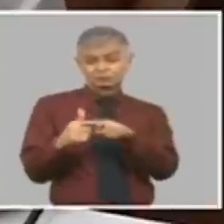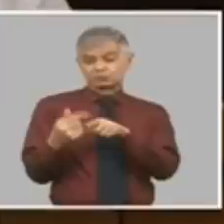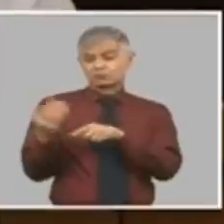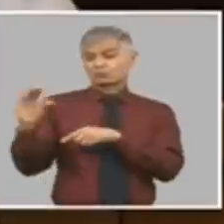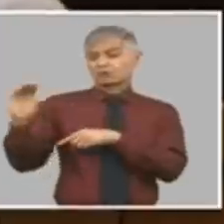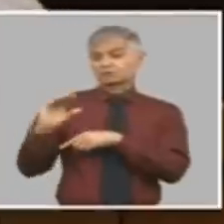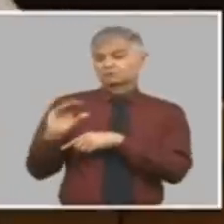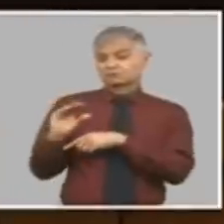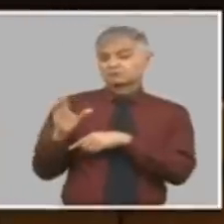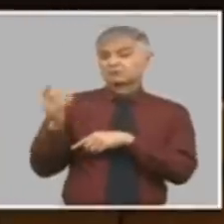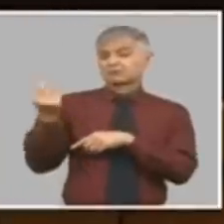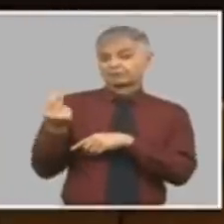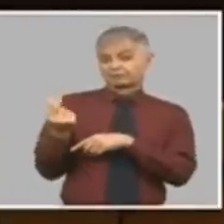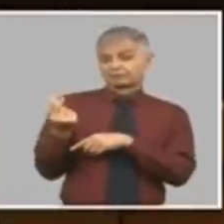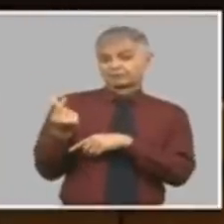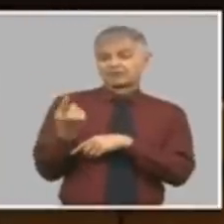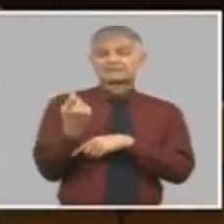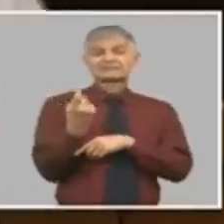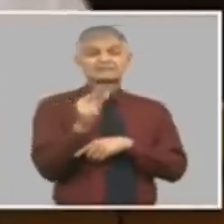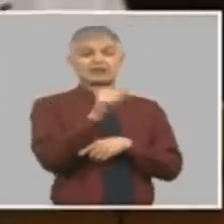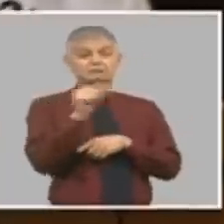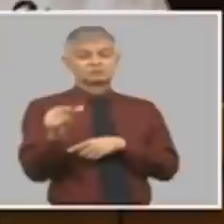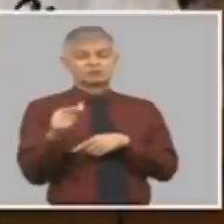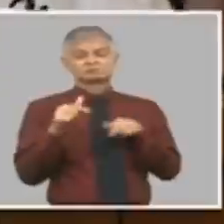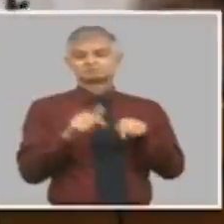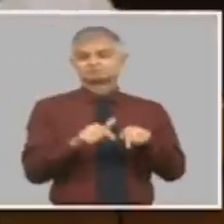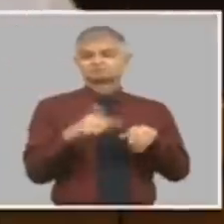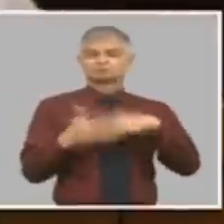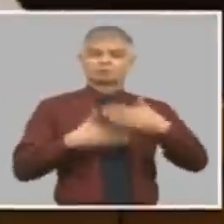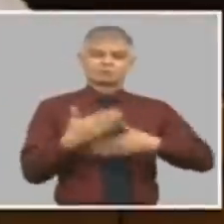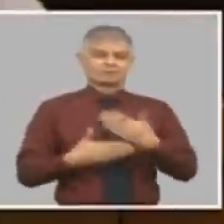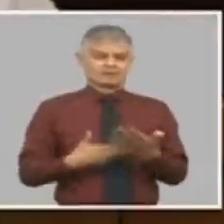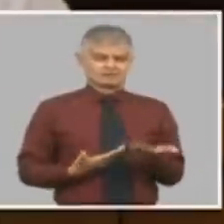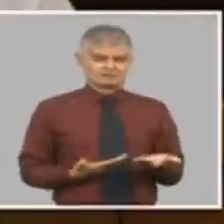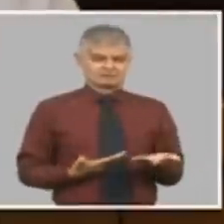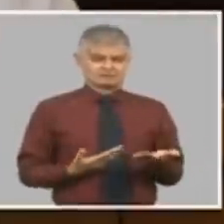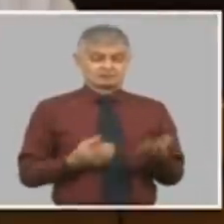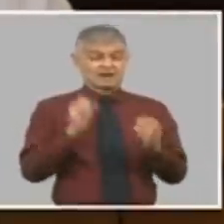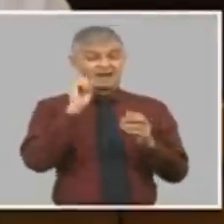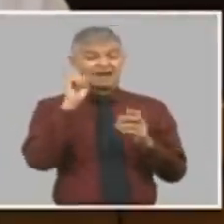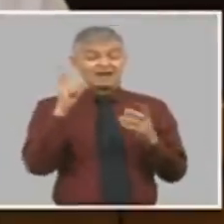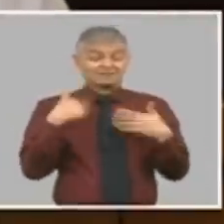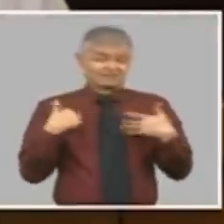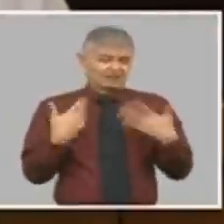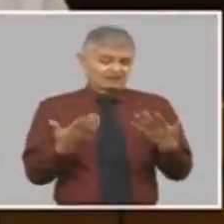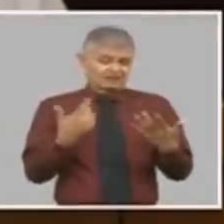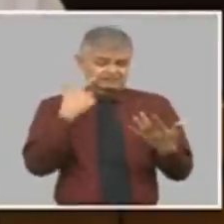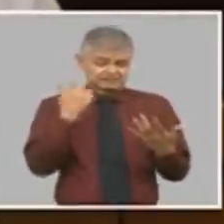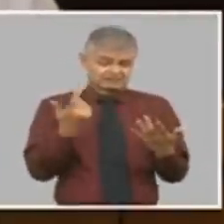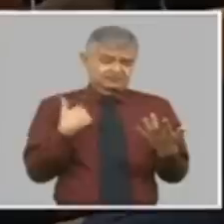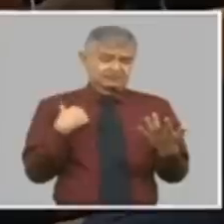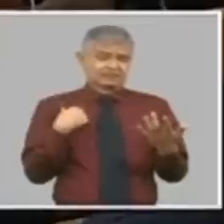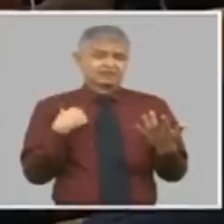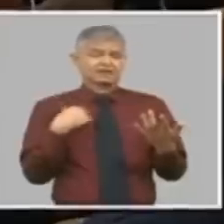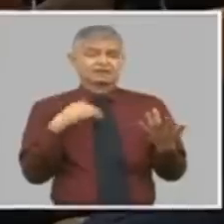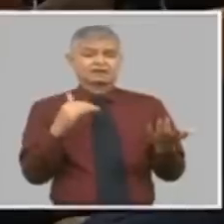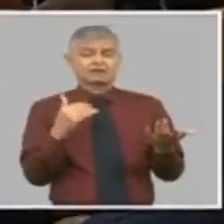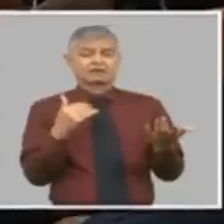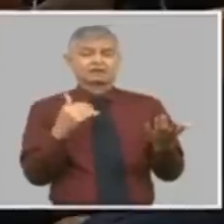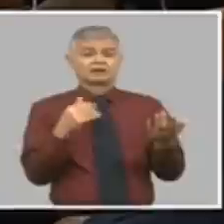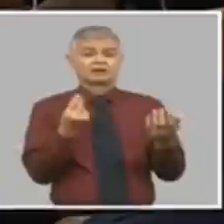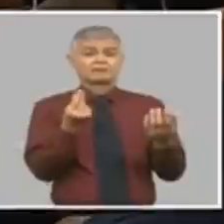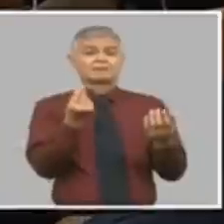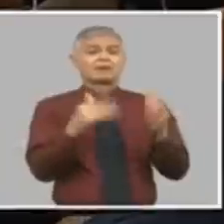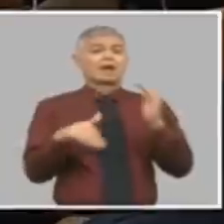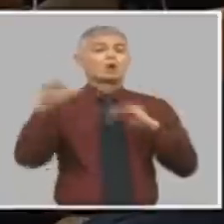lo que pasa que también la vida de la economía demuestra que mantener inflación reprimida por largo tiempo es